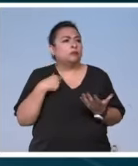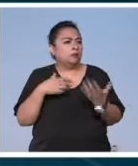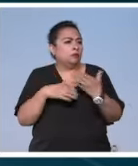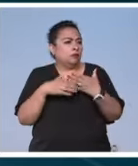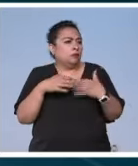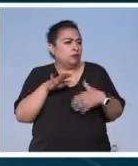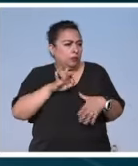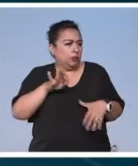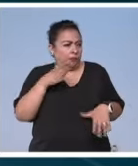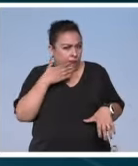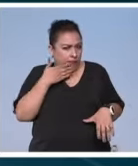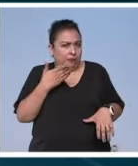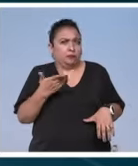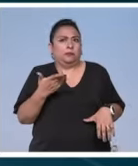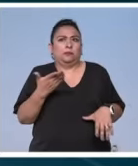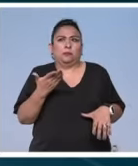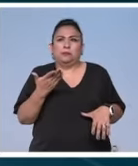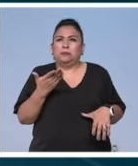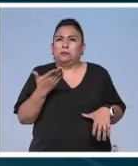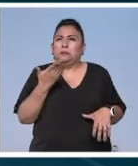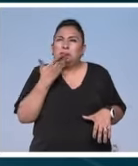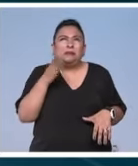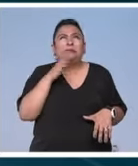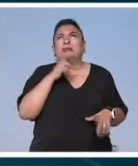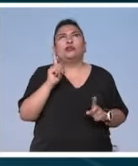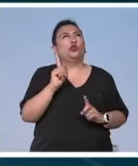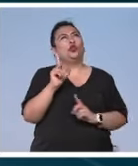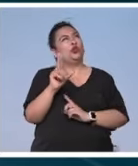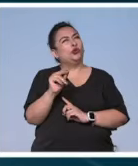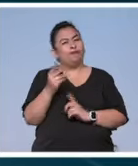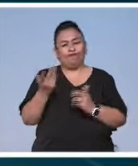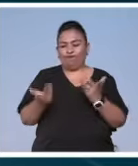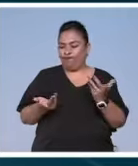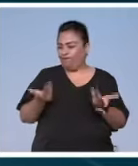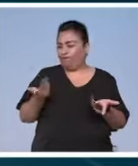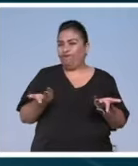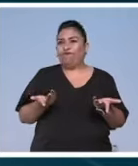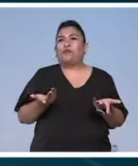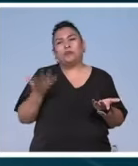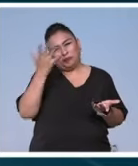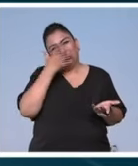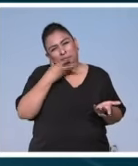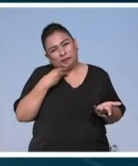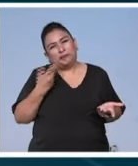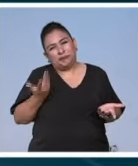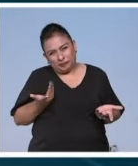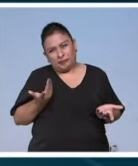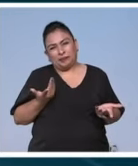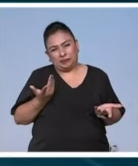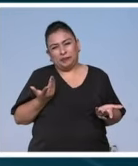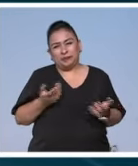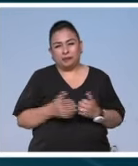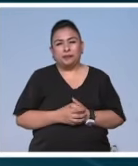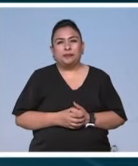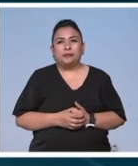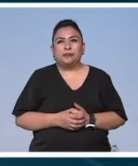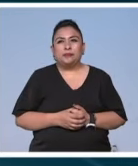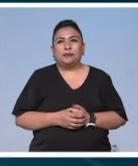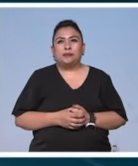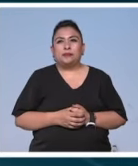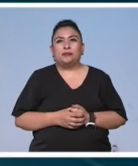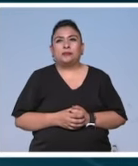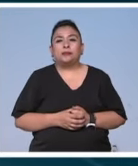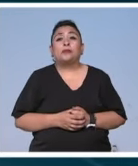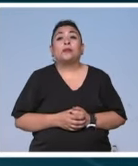cosas bien no bien o mal pero por lo menos bello de una manera bella en los que puedo